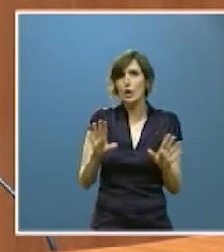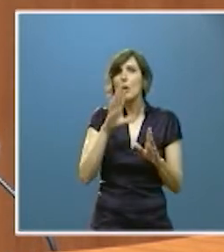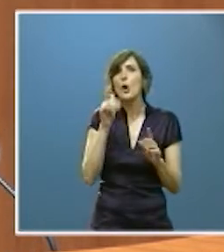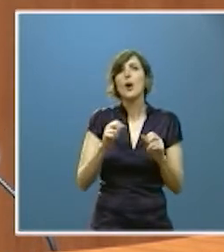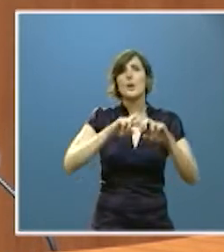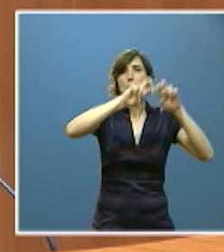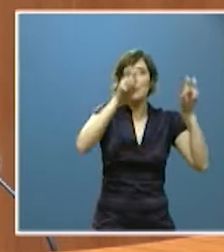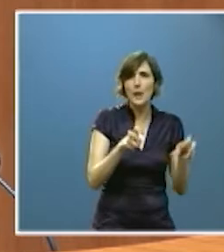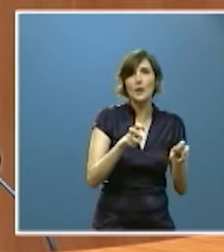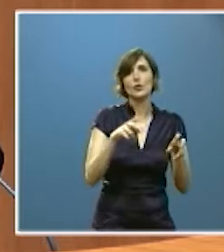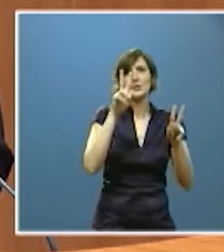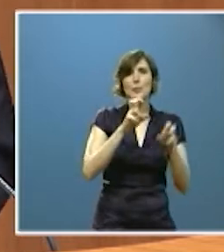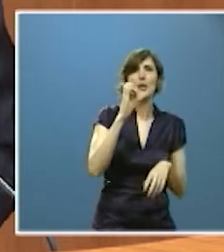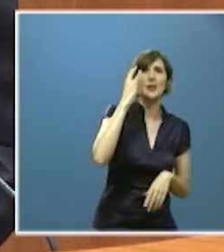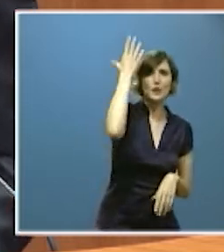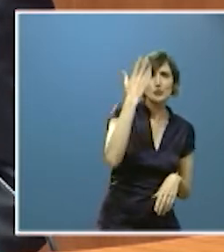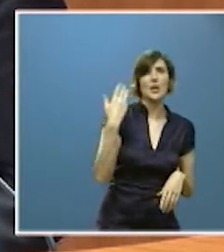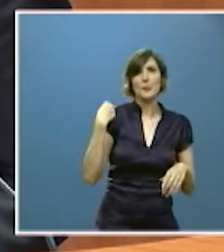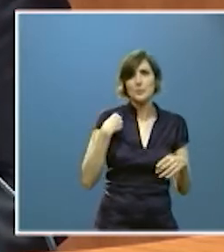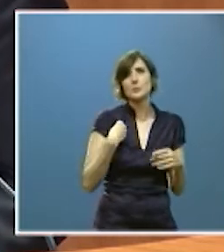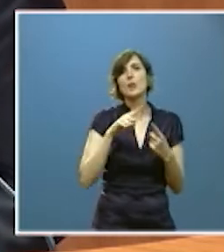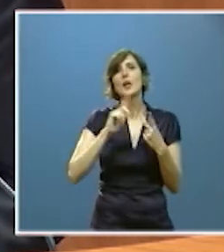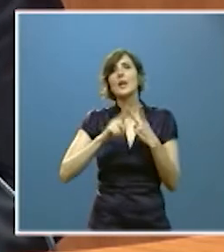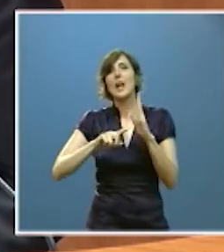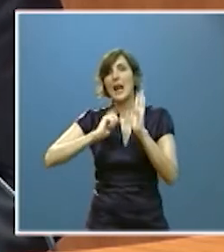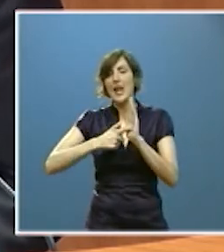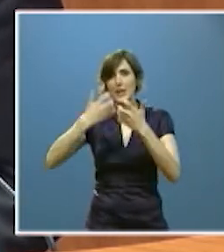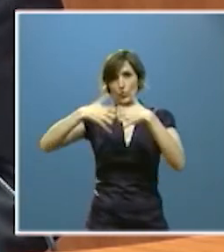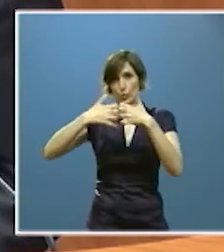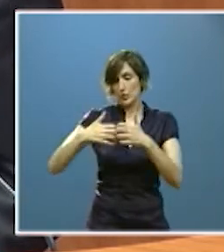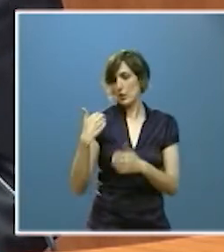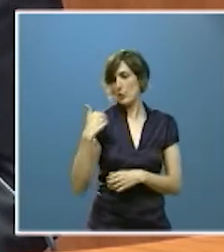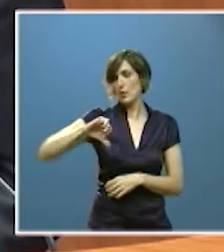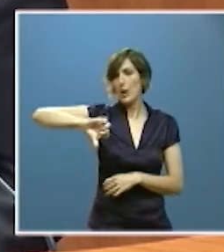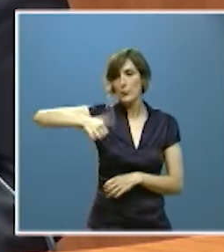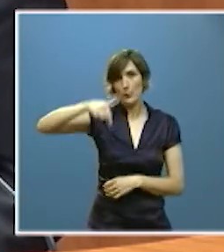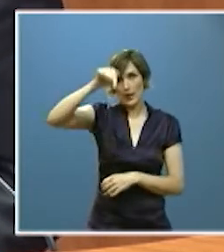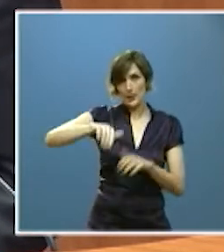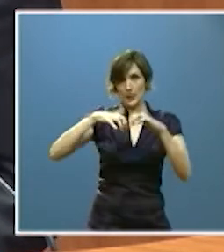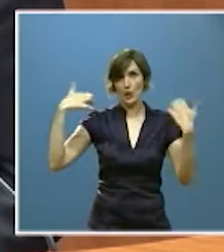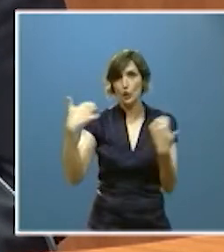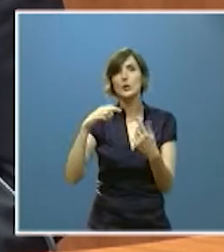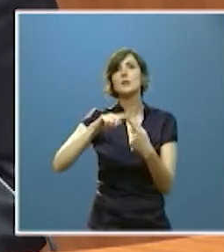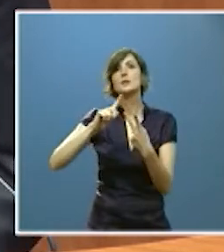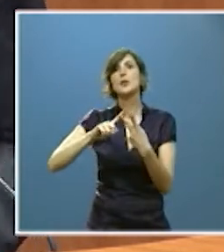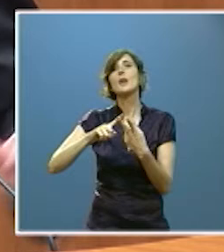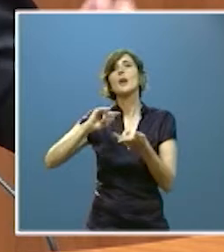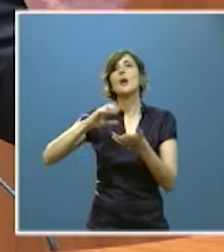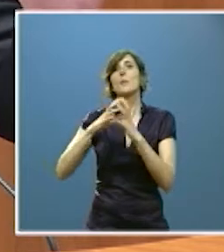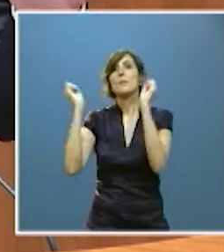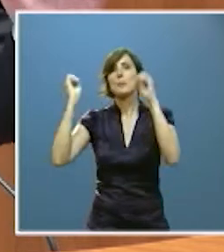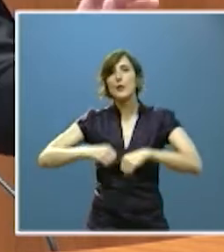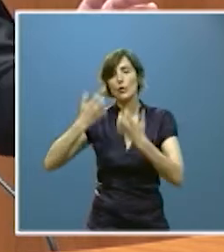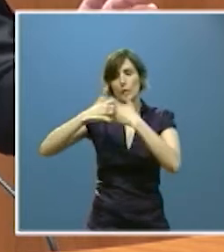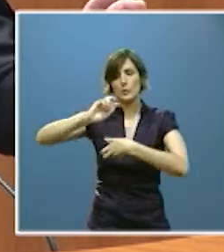Marco de Competitividad e Innovación Industrial ya citado, la Ley de Industria, aprobada por esta Cámara, el Pacto por la Reindustrialización,